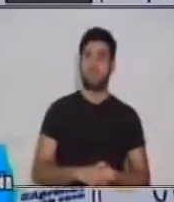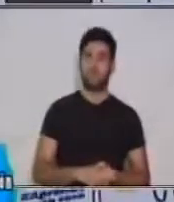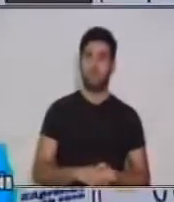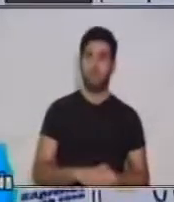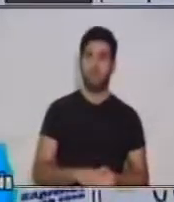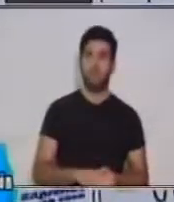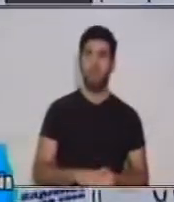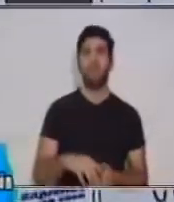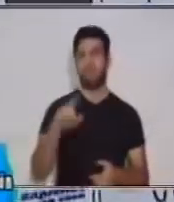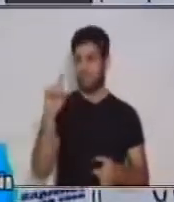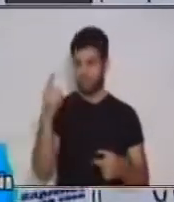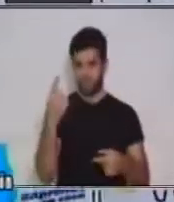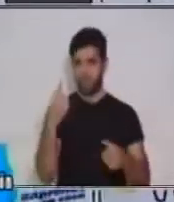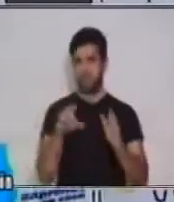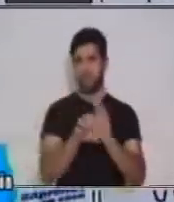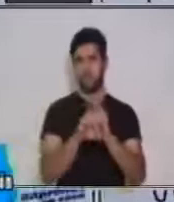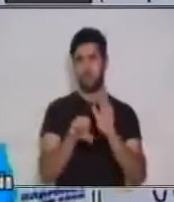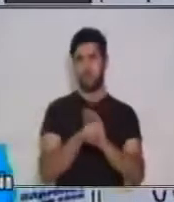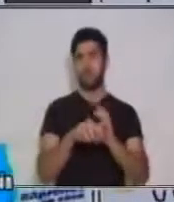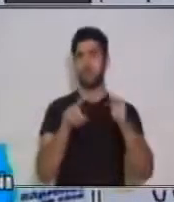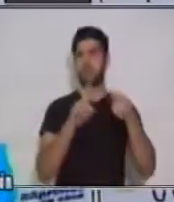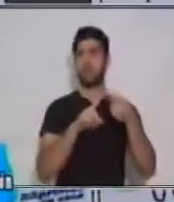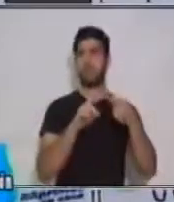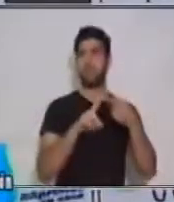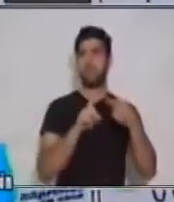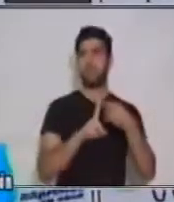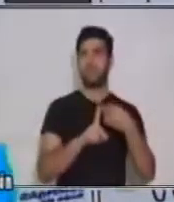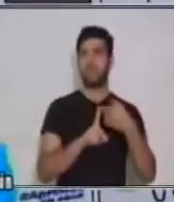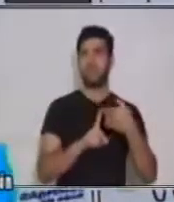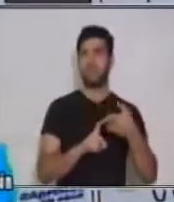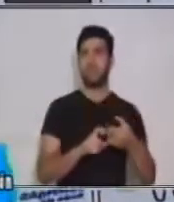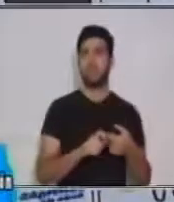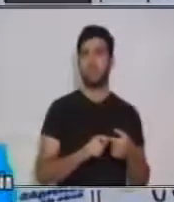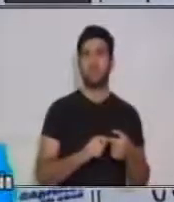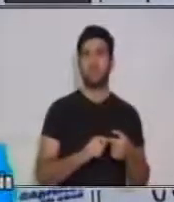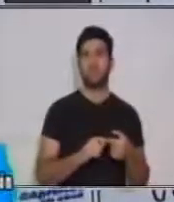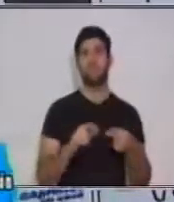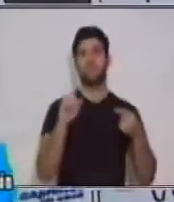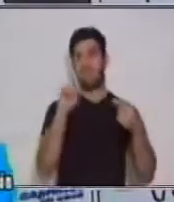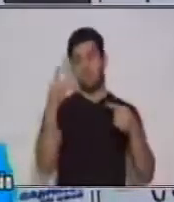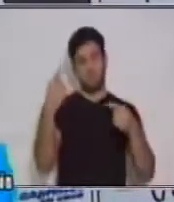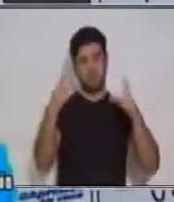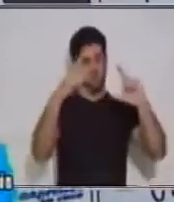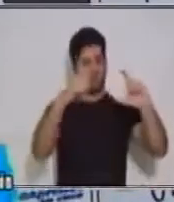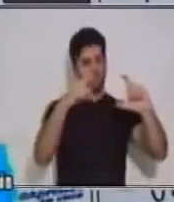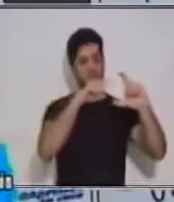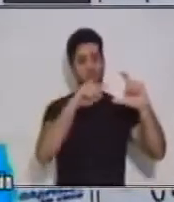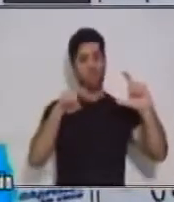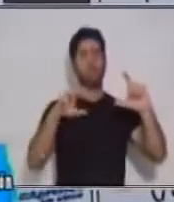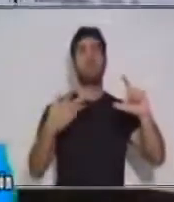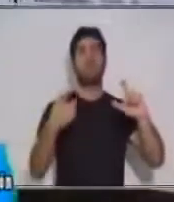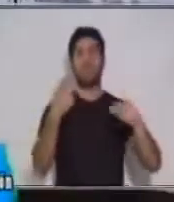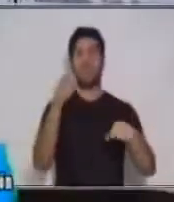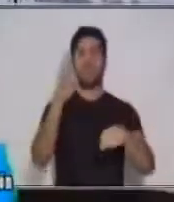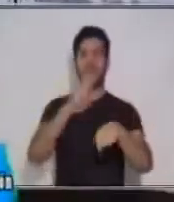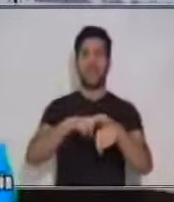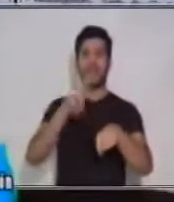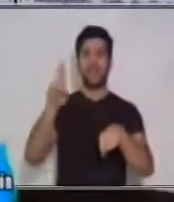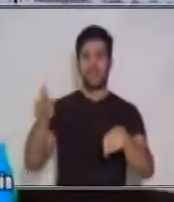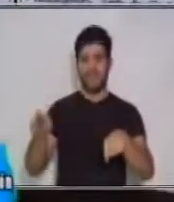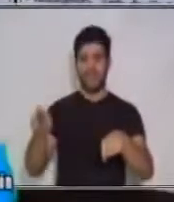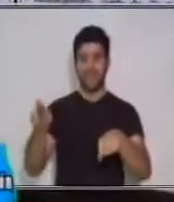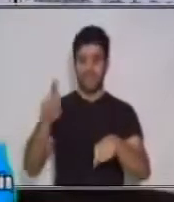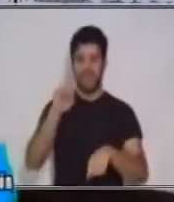comenzar, veremos que en nuestro primer párrafo de la introducción, veremos una cita, una